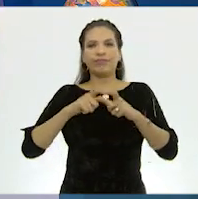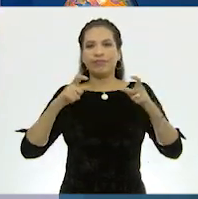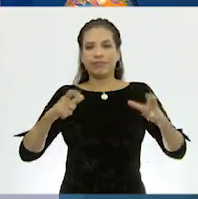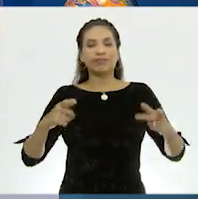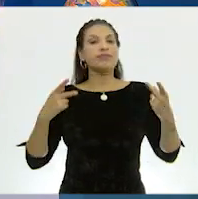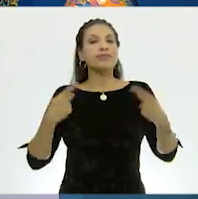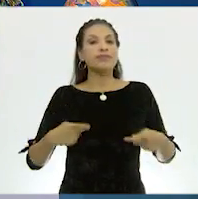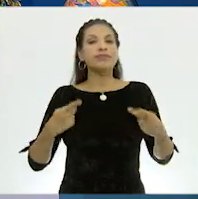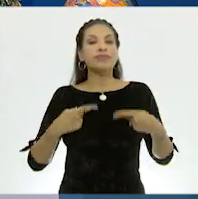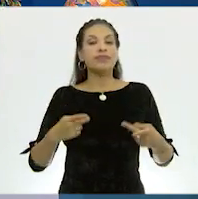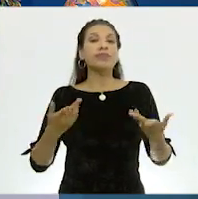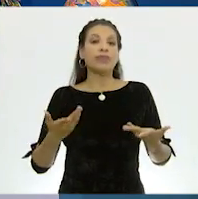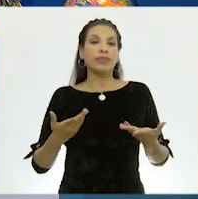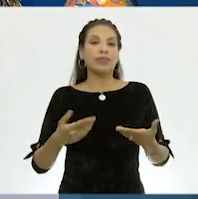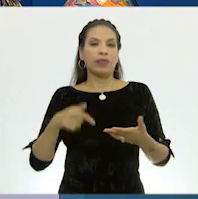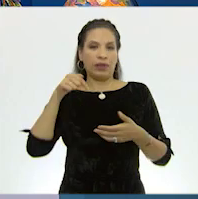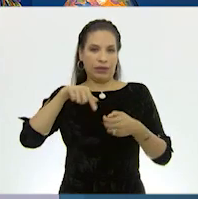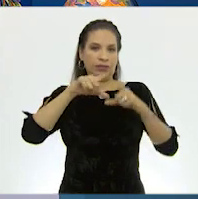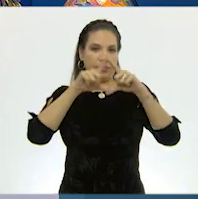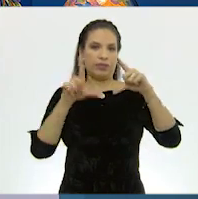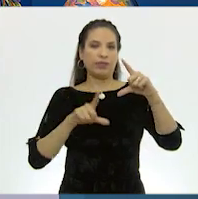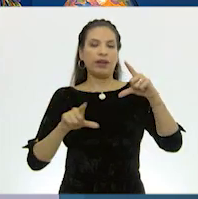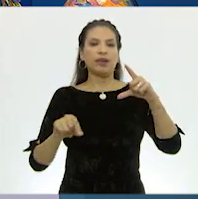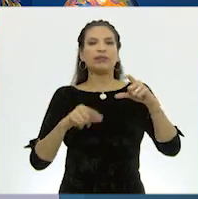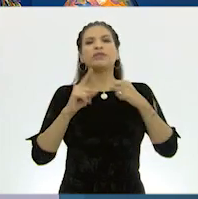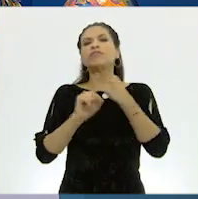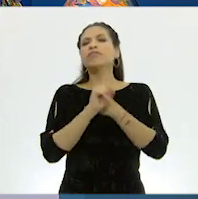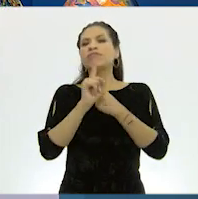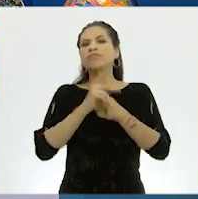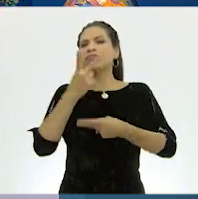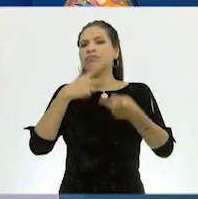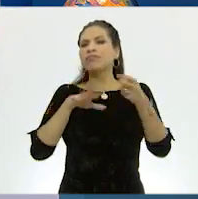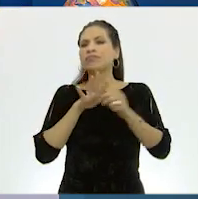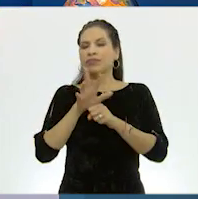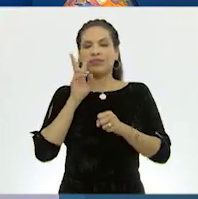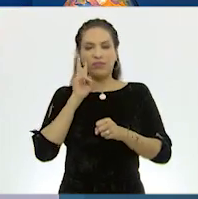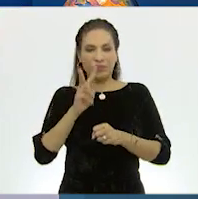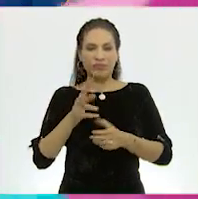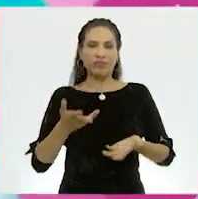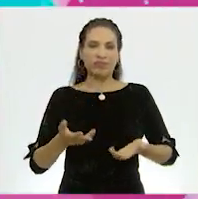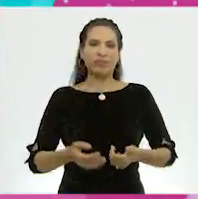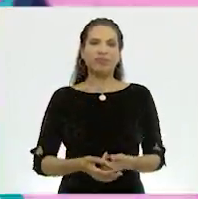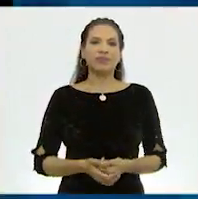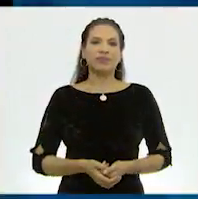poblacional en nuestro país y sus problemas. Vamos a analizarlo.